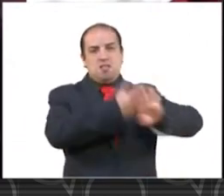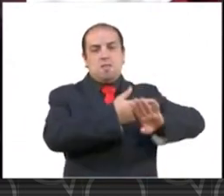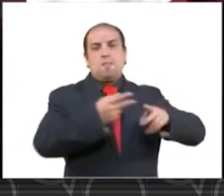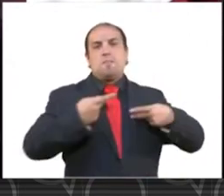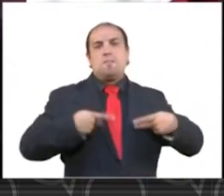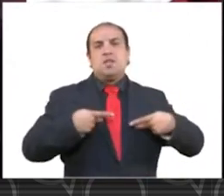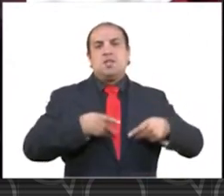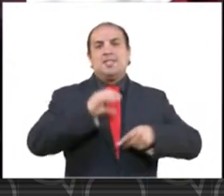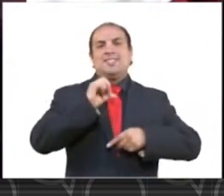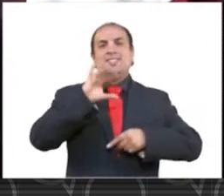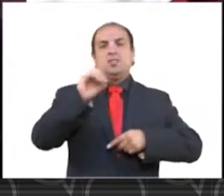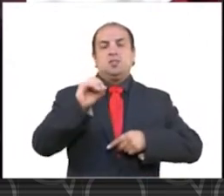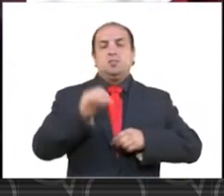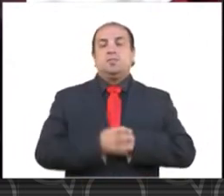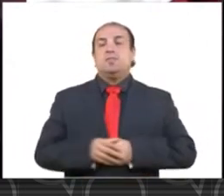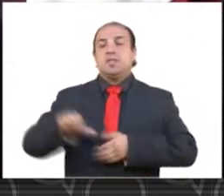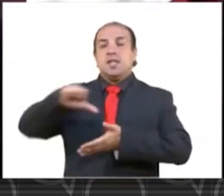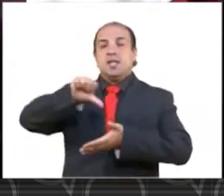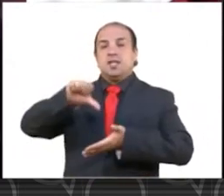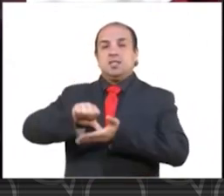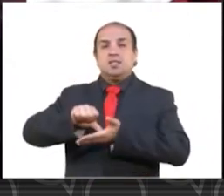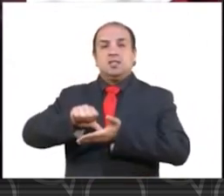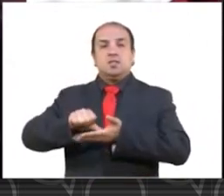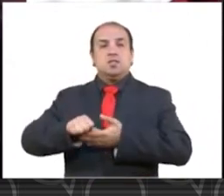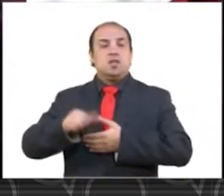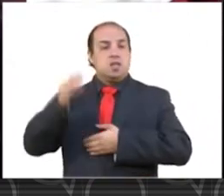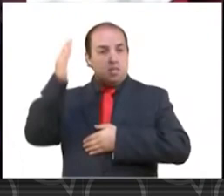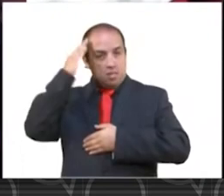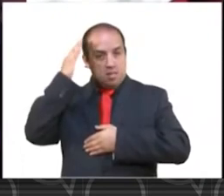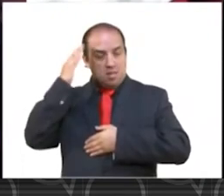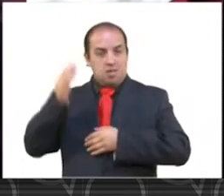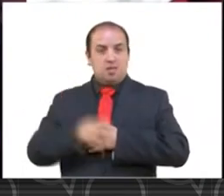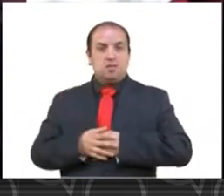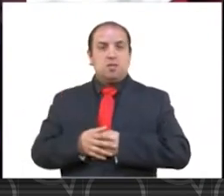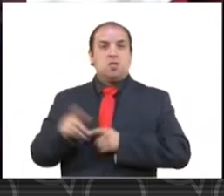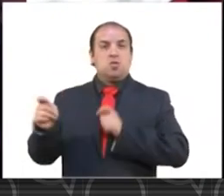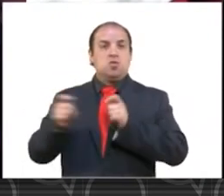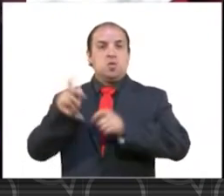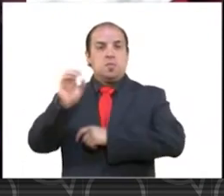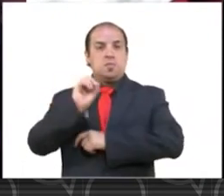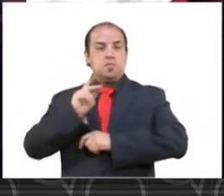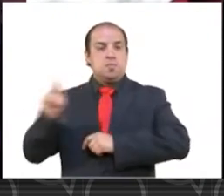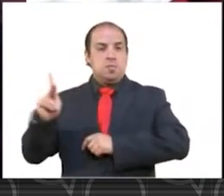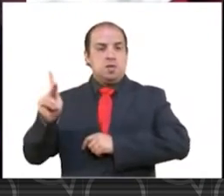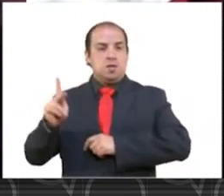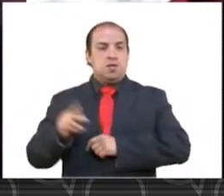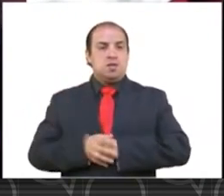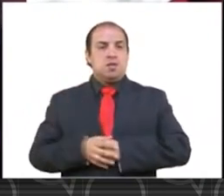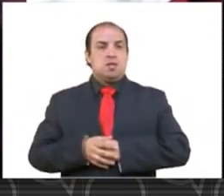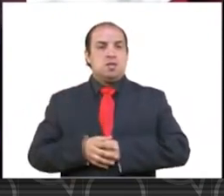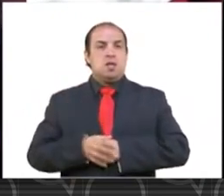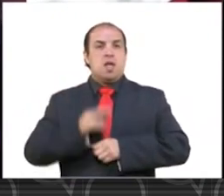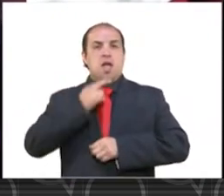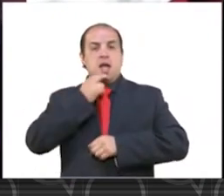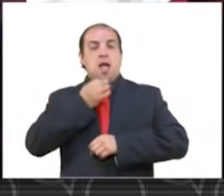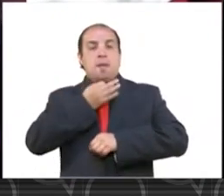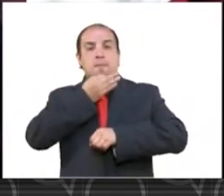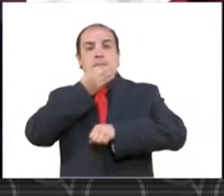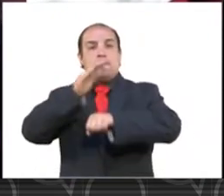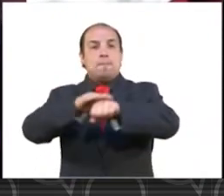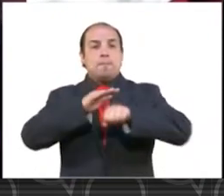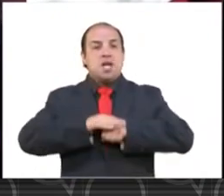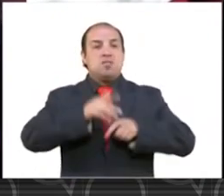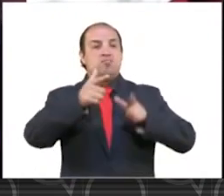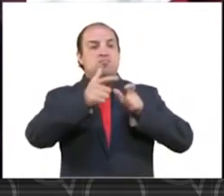El Centro de Comando y Control Poniente emitió la alerta de disparos en la colonia Florida de Álvaro Obregón. De manera inmediata,